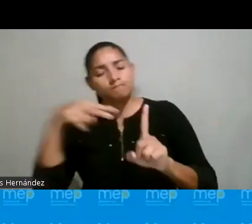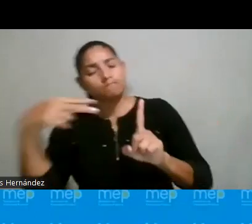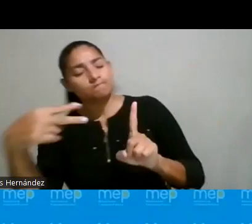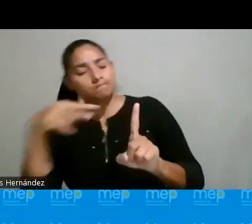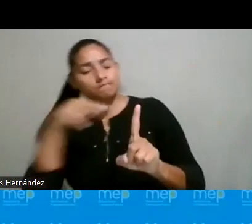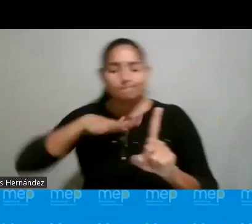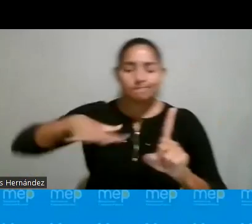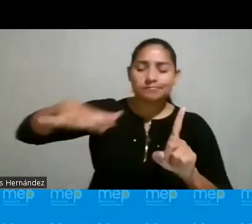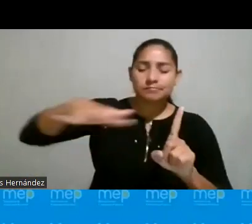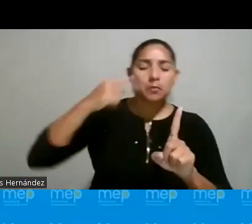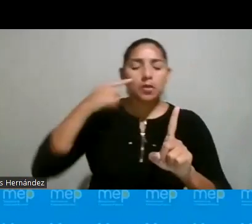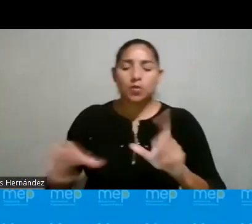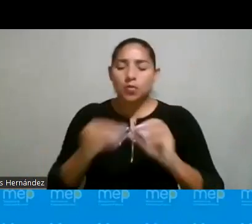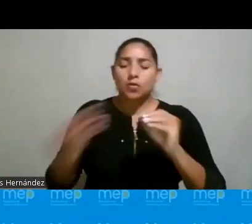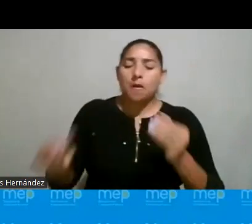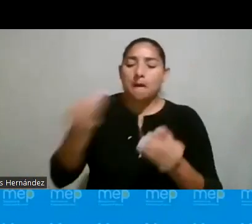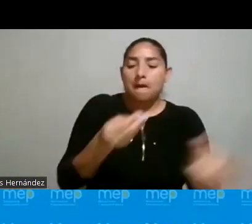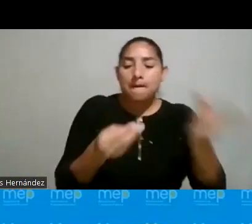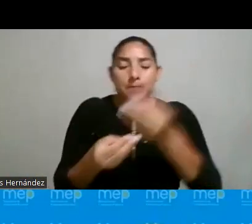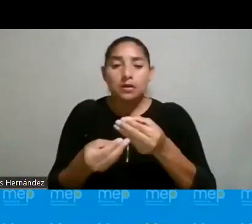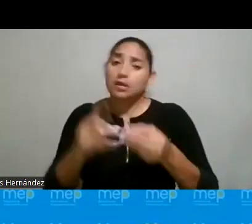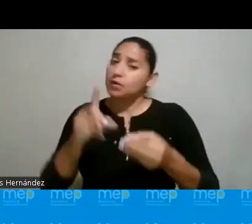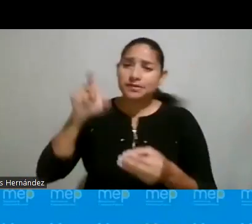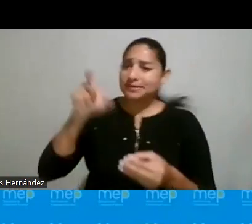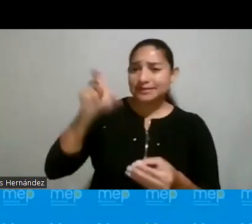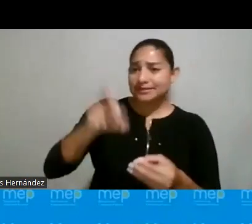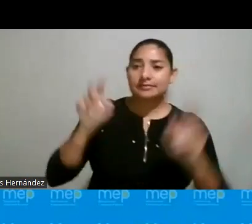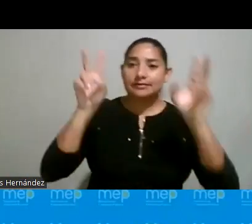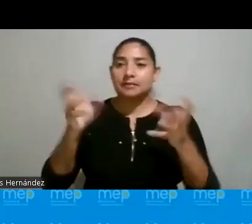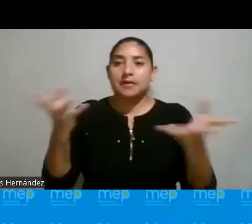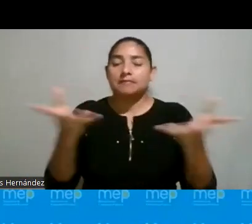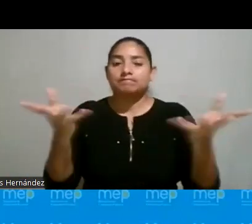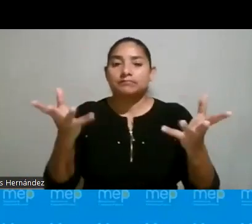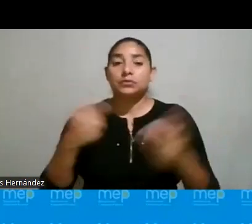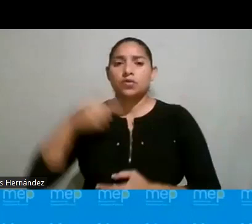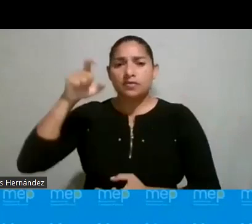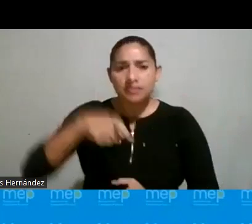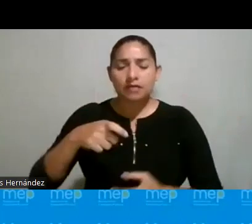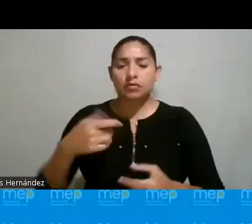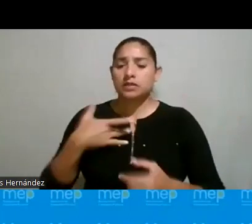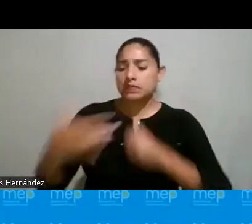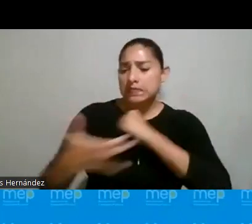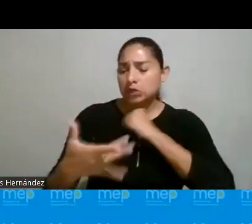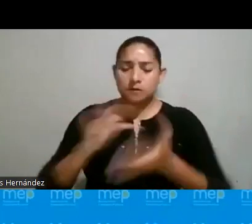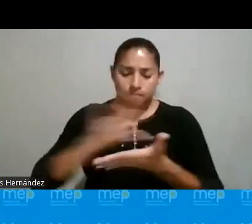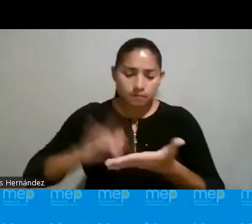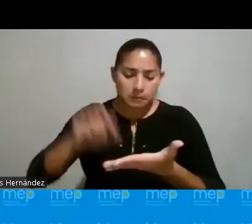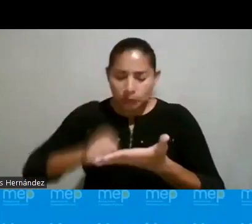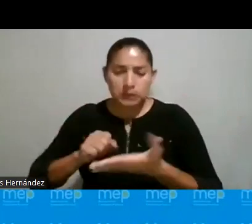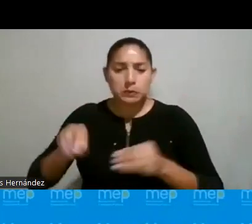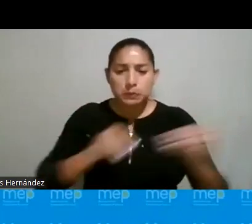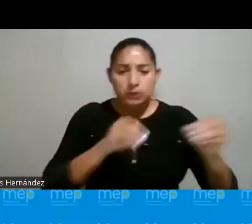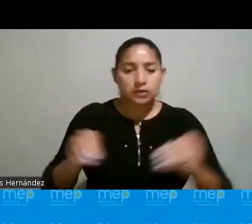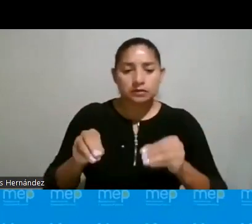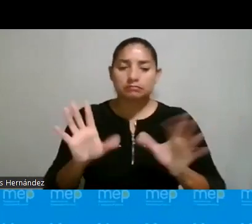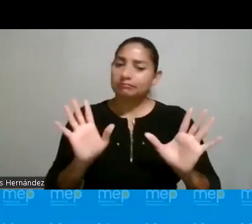contextos, pues, podemos sumar y que no necesariamente es un tema de que debo de tener tecnología digital para poder moverme en